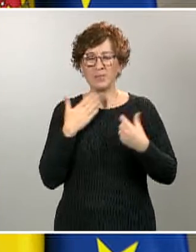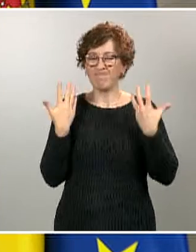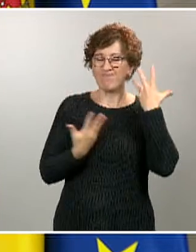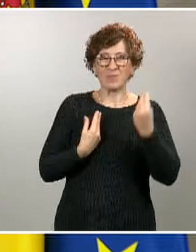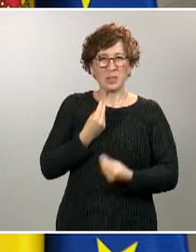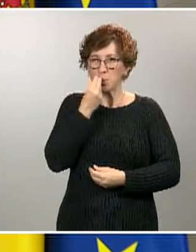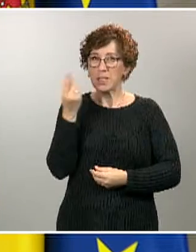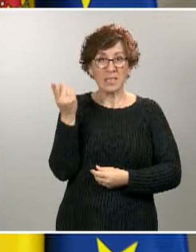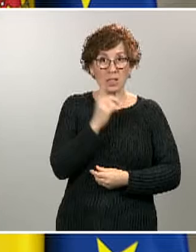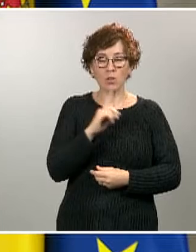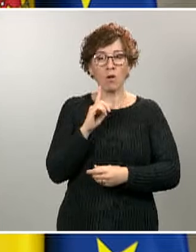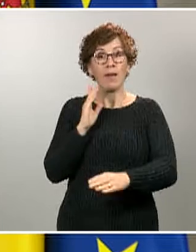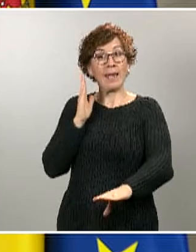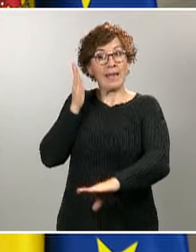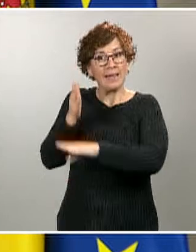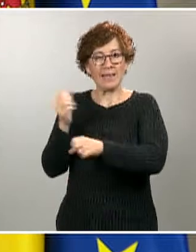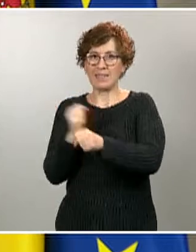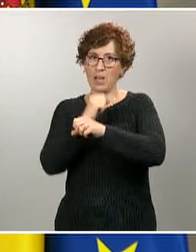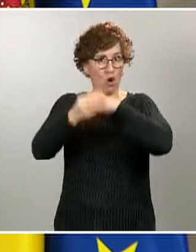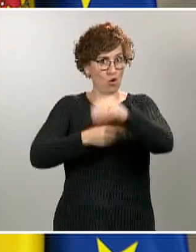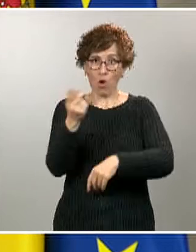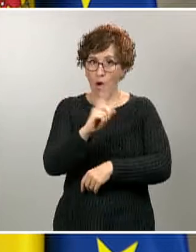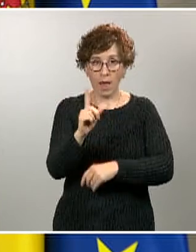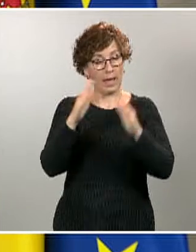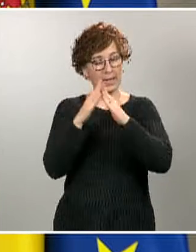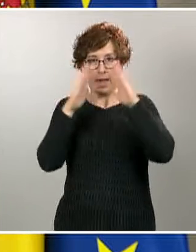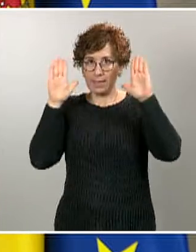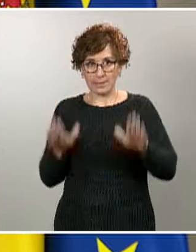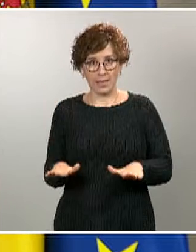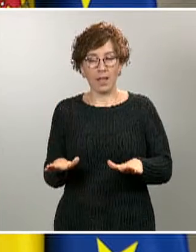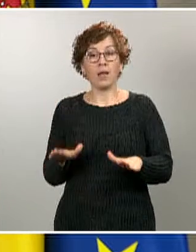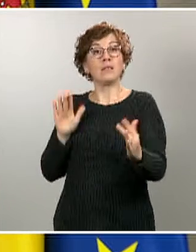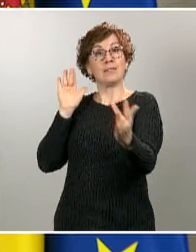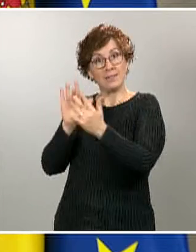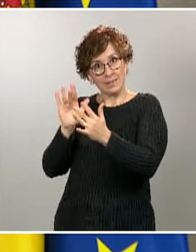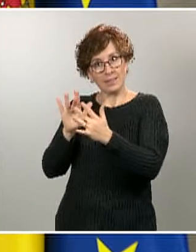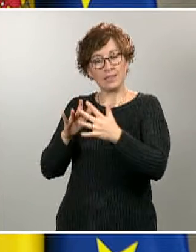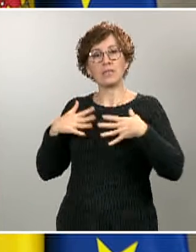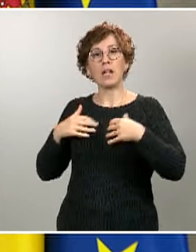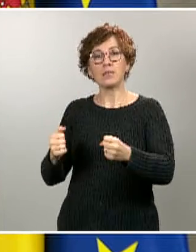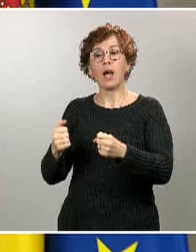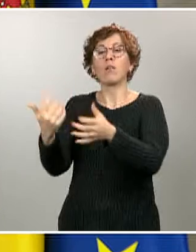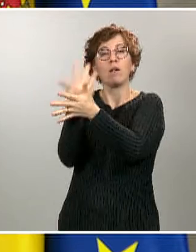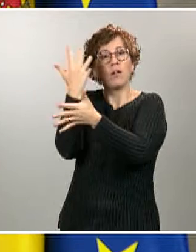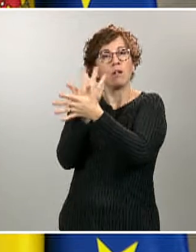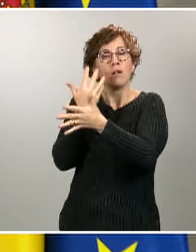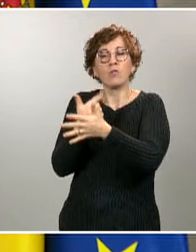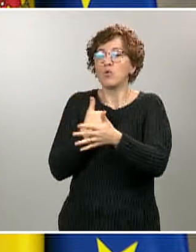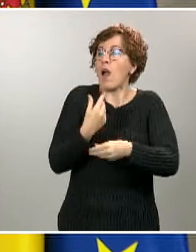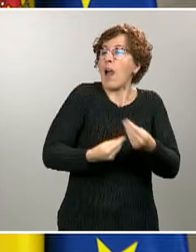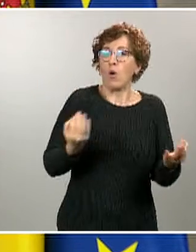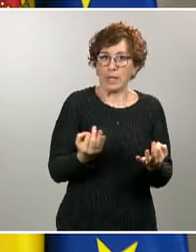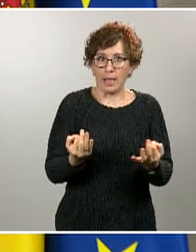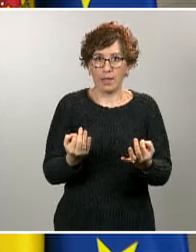permanecer en su domicilio y ponerse en contacto con las autoridades sanitarias que le indicarán cómo debe de proceder. Insisto, toda persona con